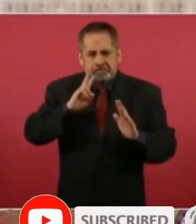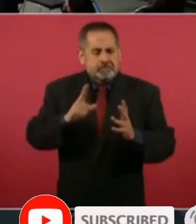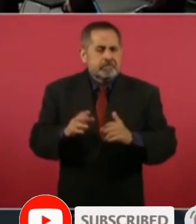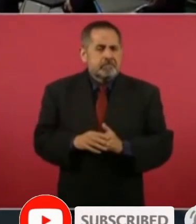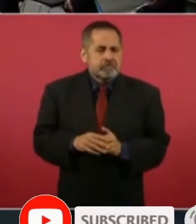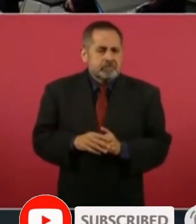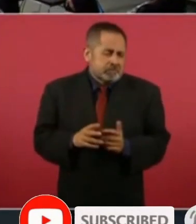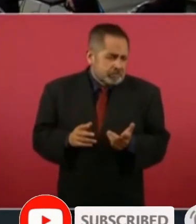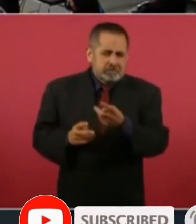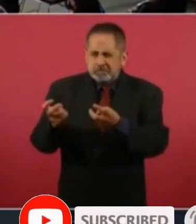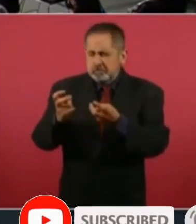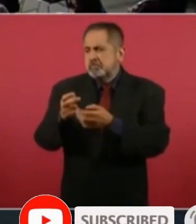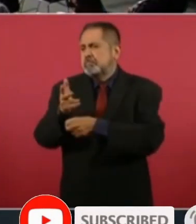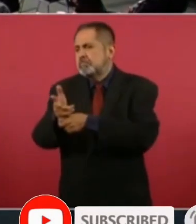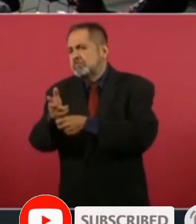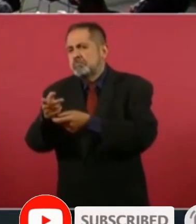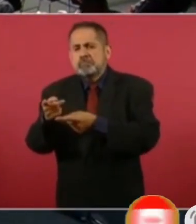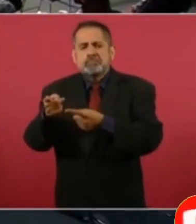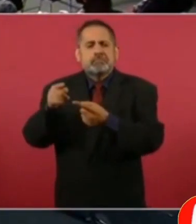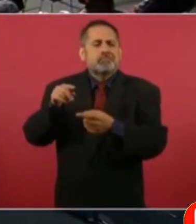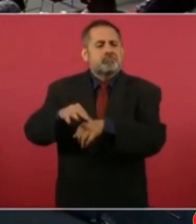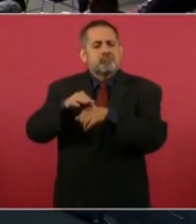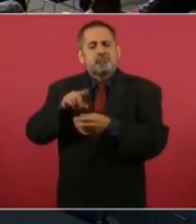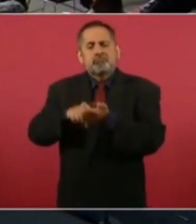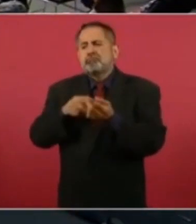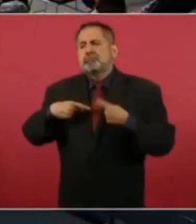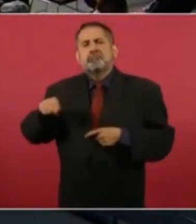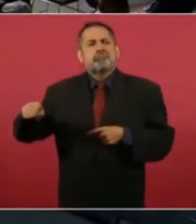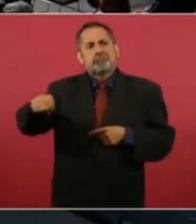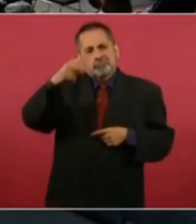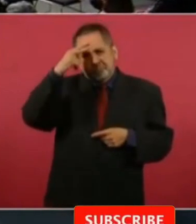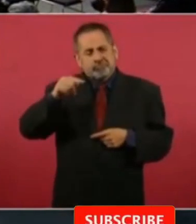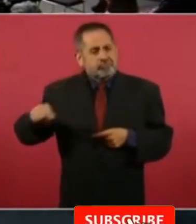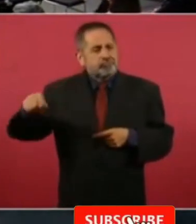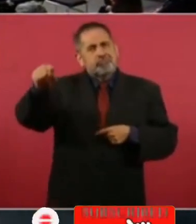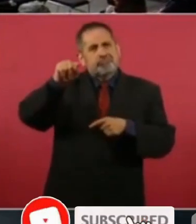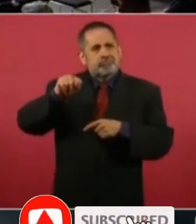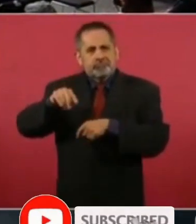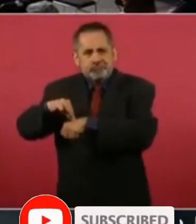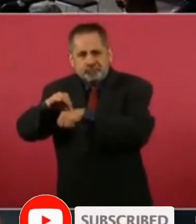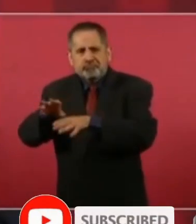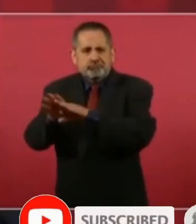una, sí, recopilación de todas las experiencias, acopio de las experiencias.